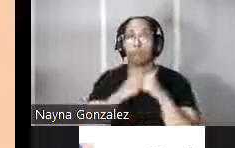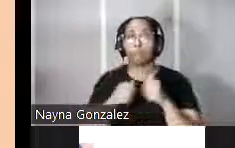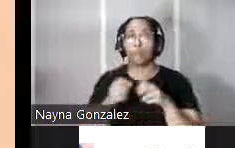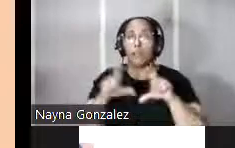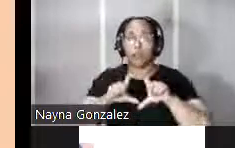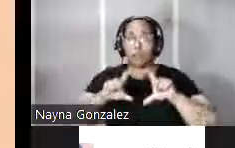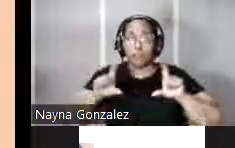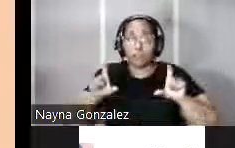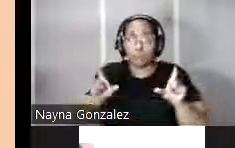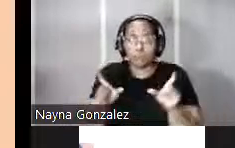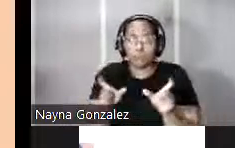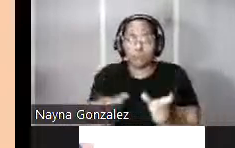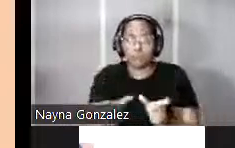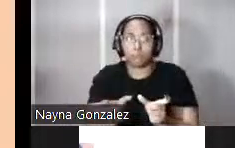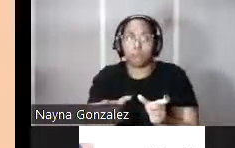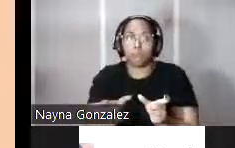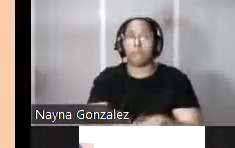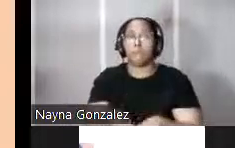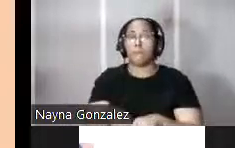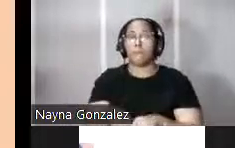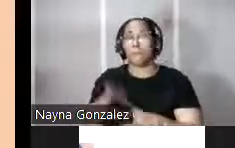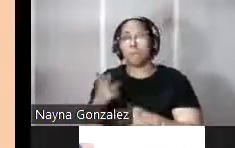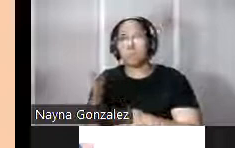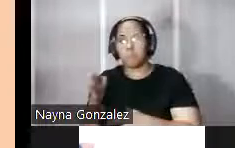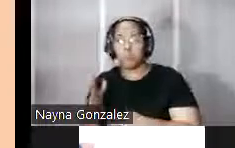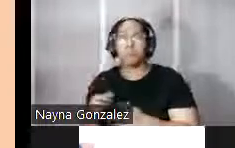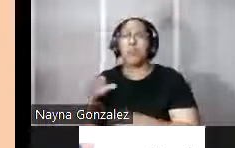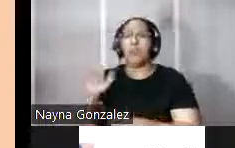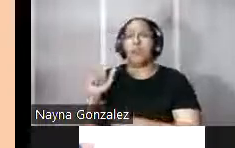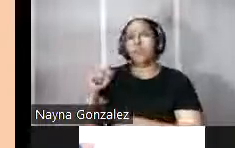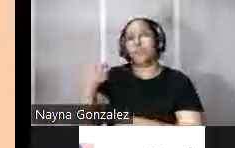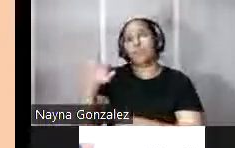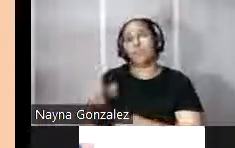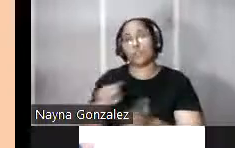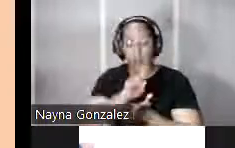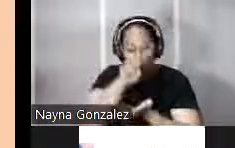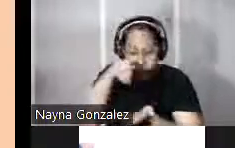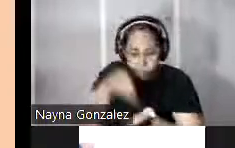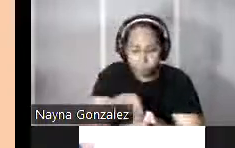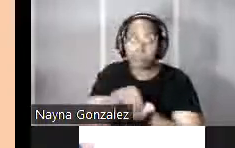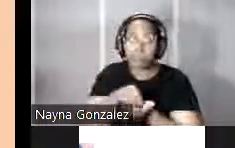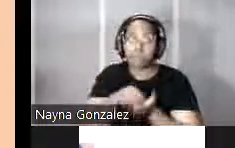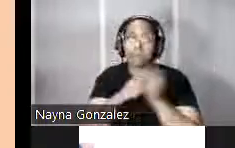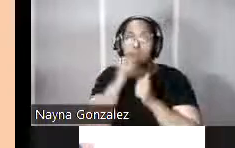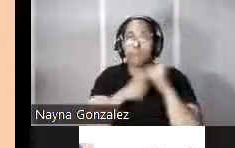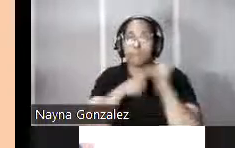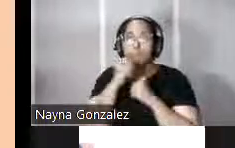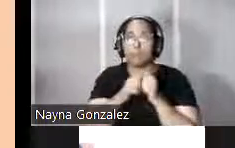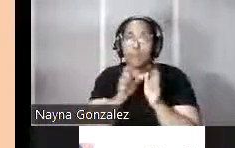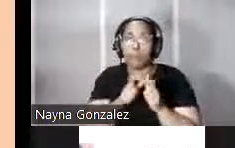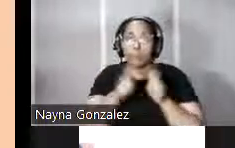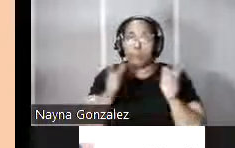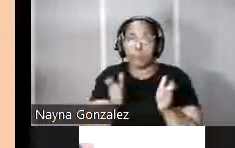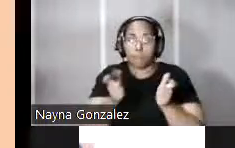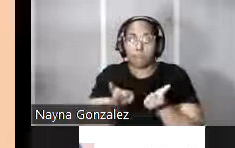luneta dotado de cortinas escarpadas ligeramente atenazadas en cuyo punto central se construyó una caponera en forma cuadrangular